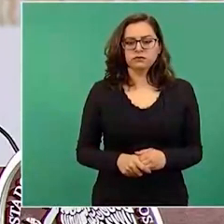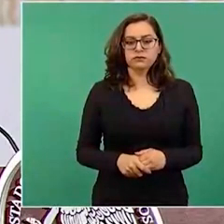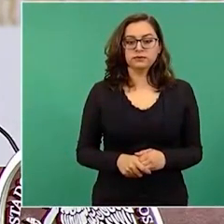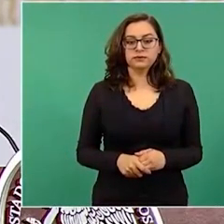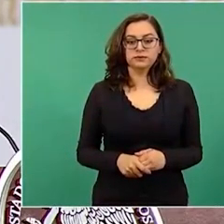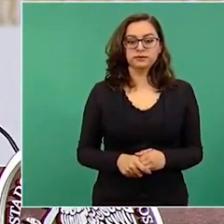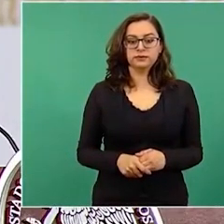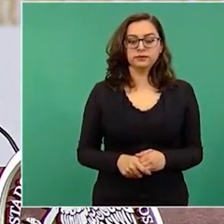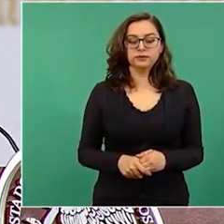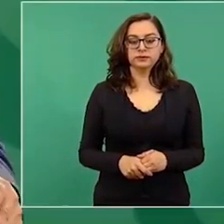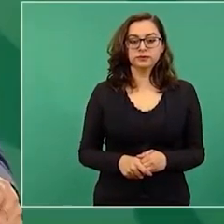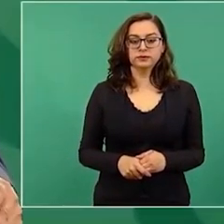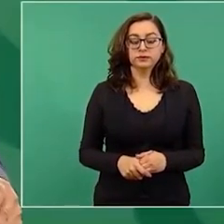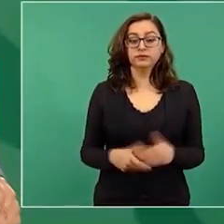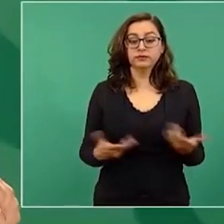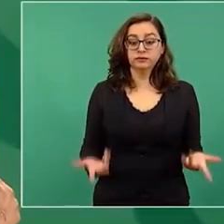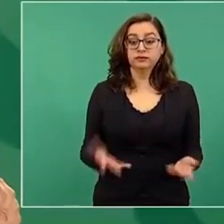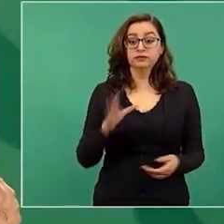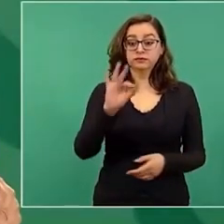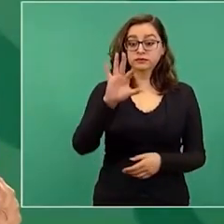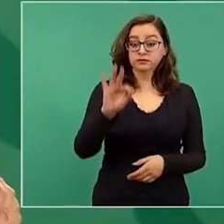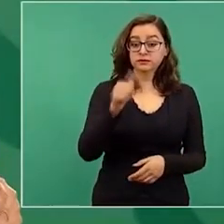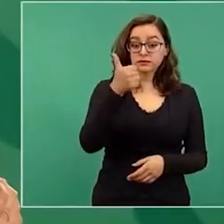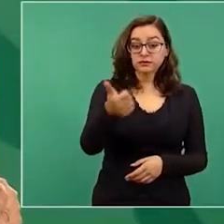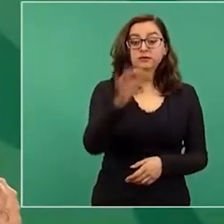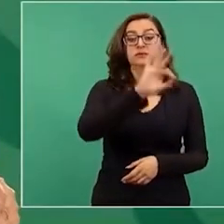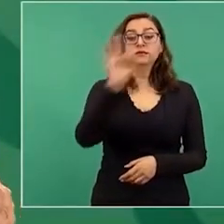¿Saben cuánto es el 46 por ciento?